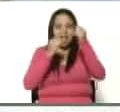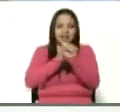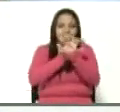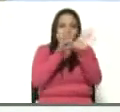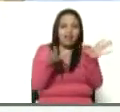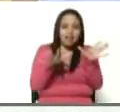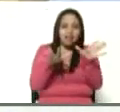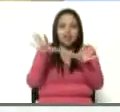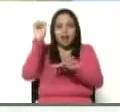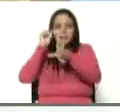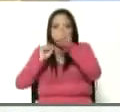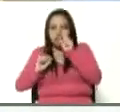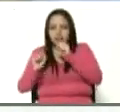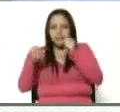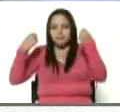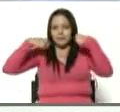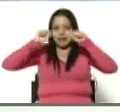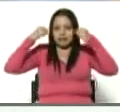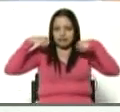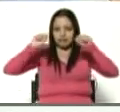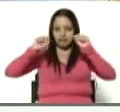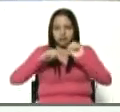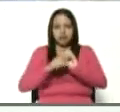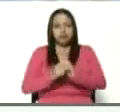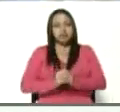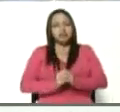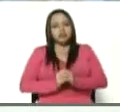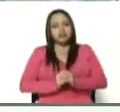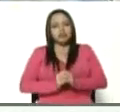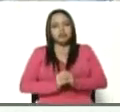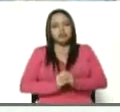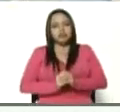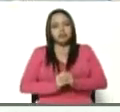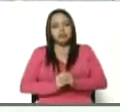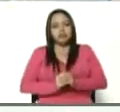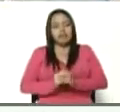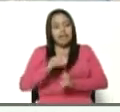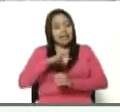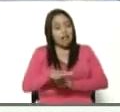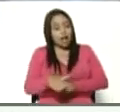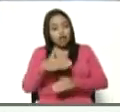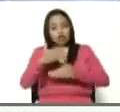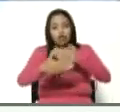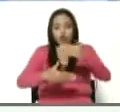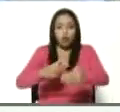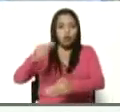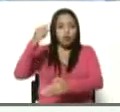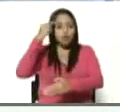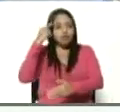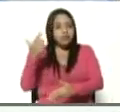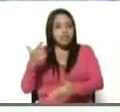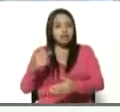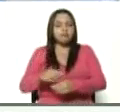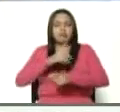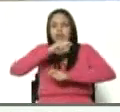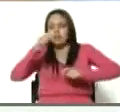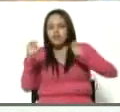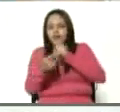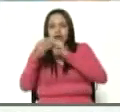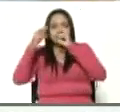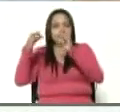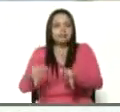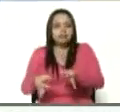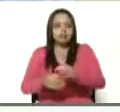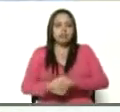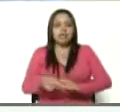praxis estar todos los días en acción permanente por transformar la realidad. Como